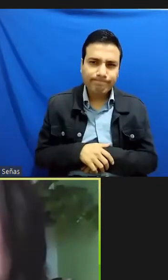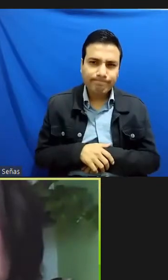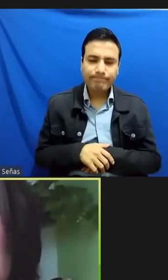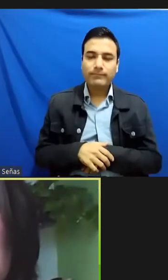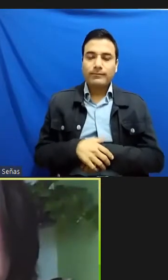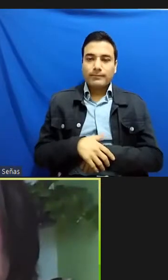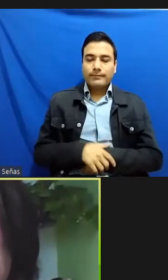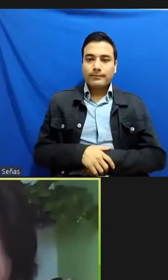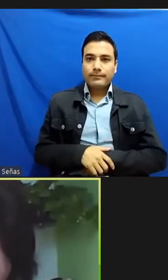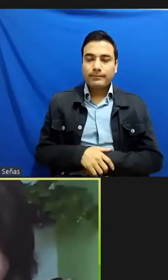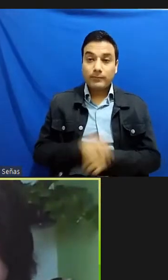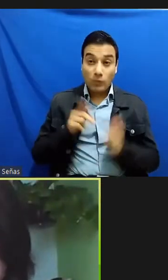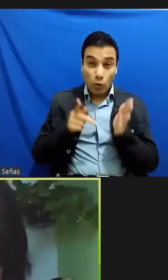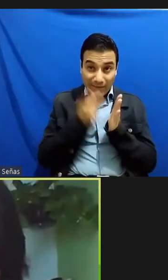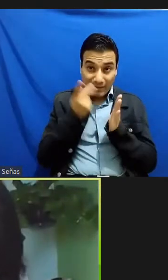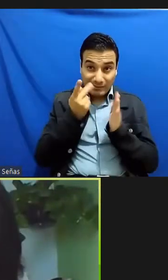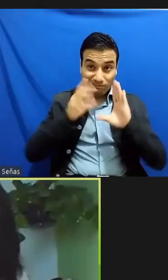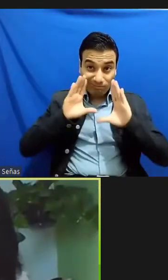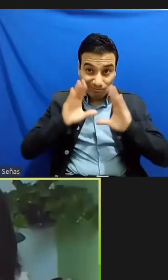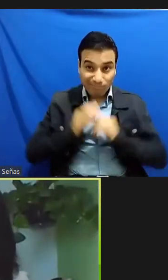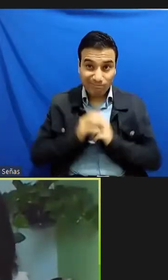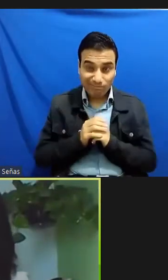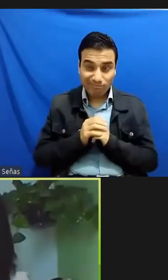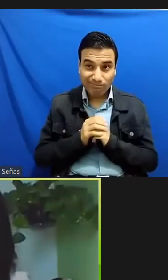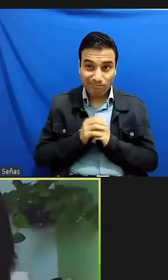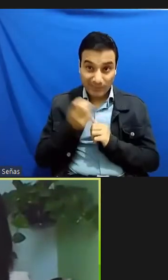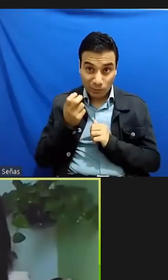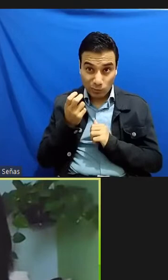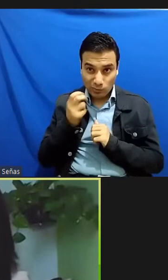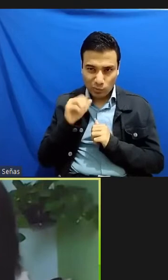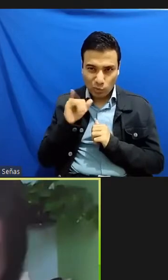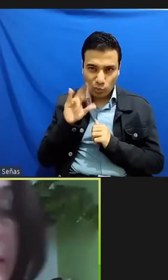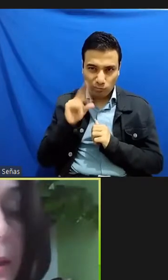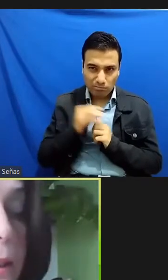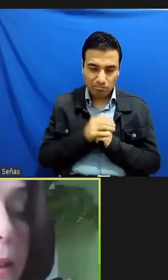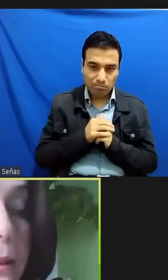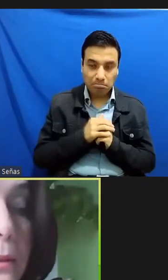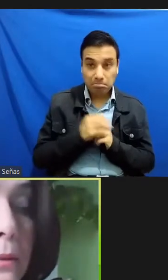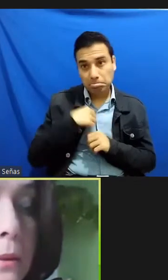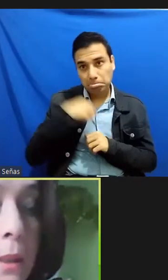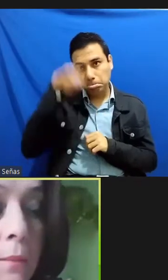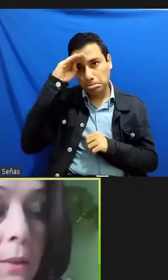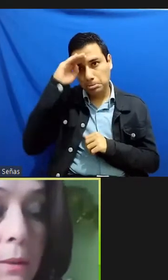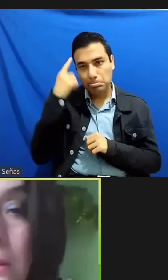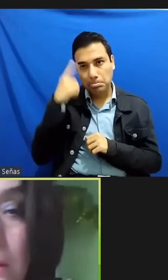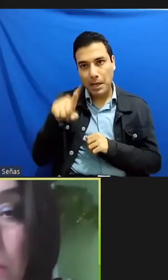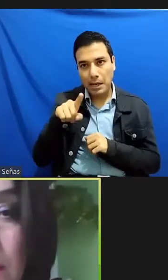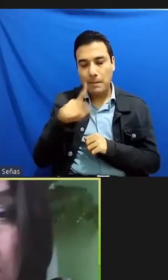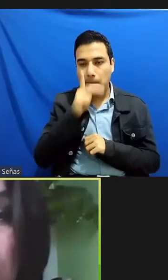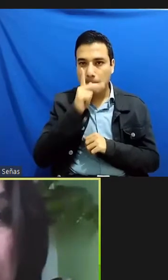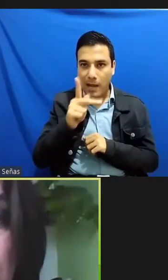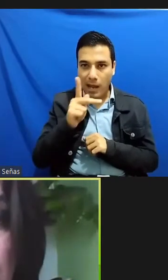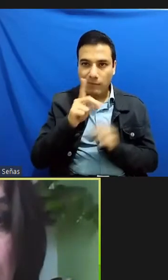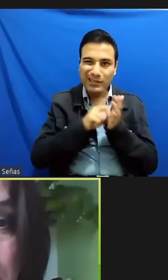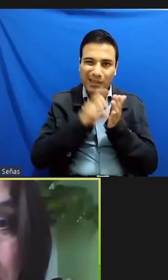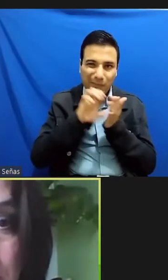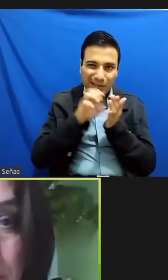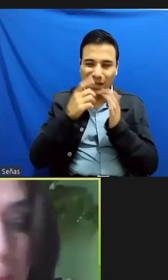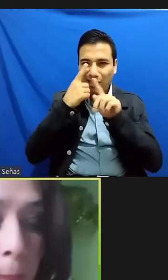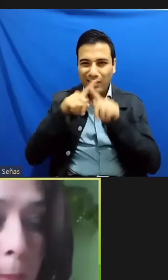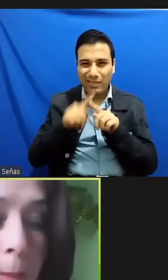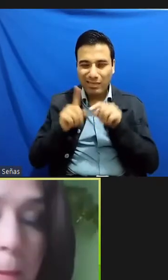reeducar reeducar socialmente precisamente por yo me imagino para erradicar estos términos entre otras cosas